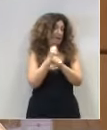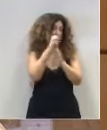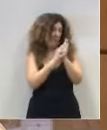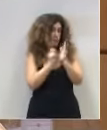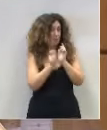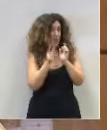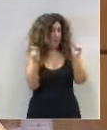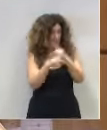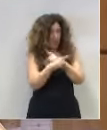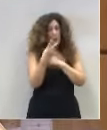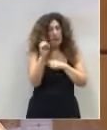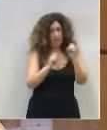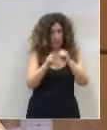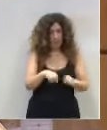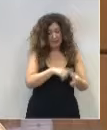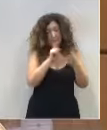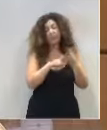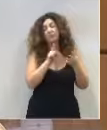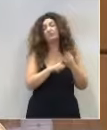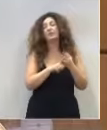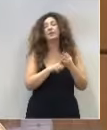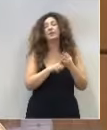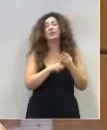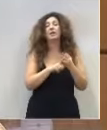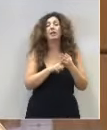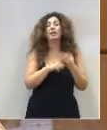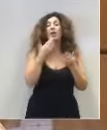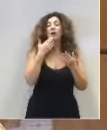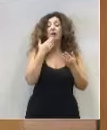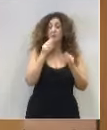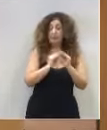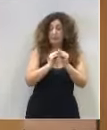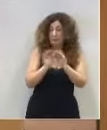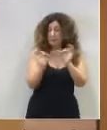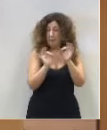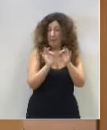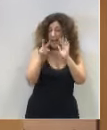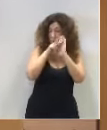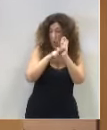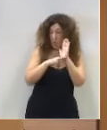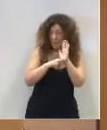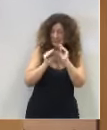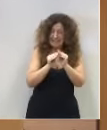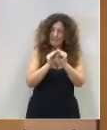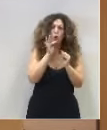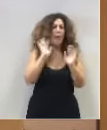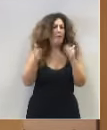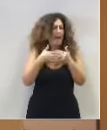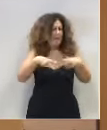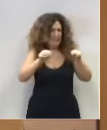Y, en tercer lugar, ultimando la norma como estamos en este momento, porque, como sabe, la norma todavía no está cerrada,